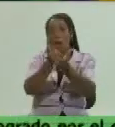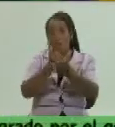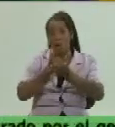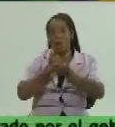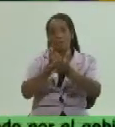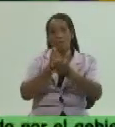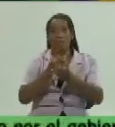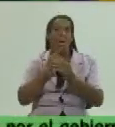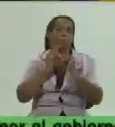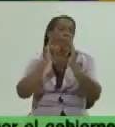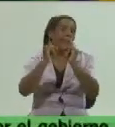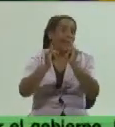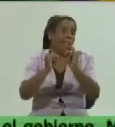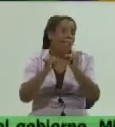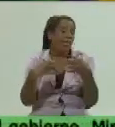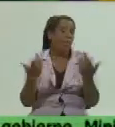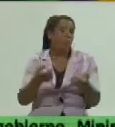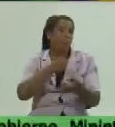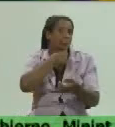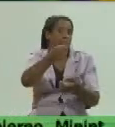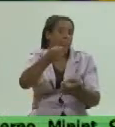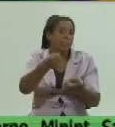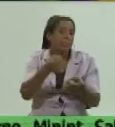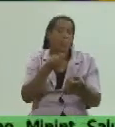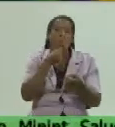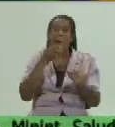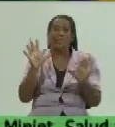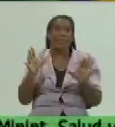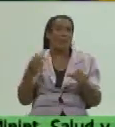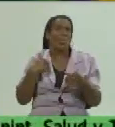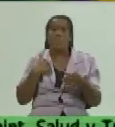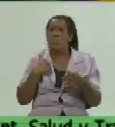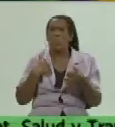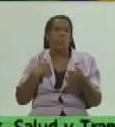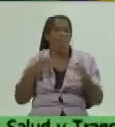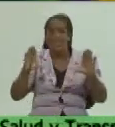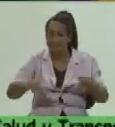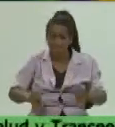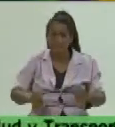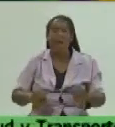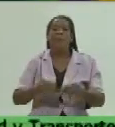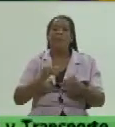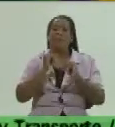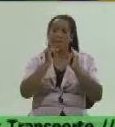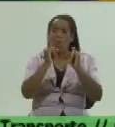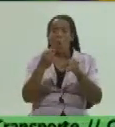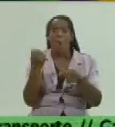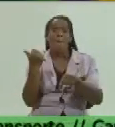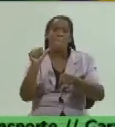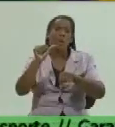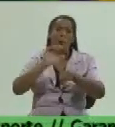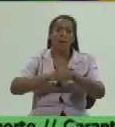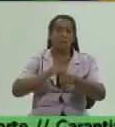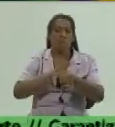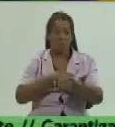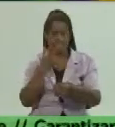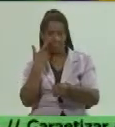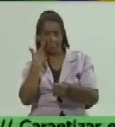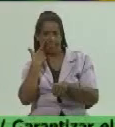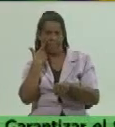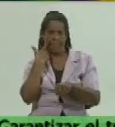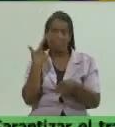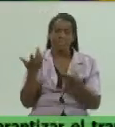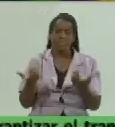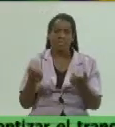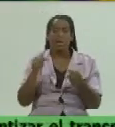informarnos en transmitirnos cualquier inconformidad cualquier criterio o cualquier violación que se detecte de lo que